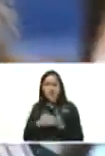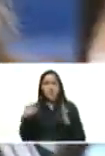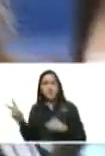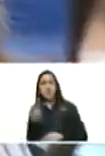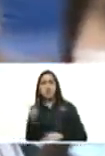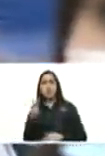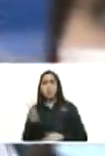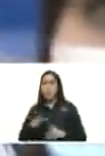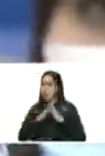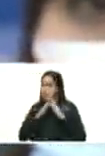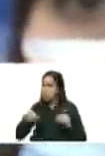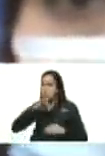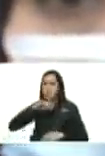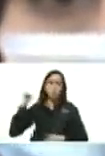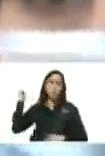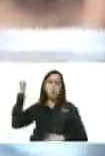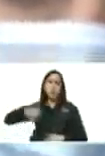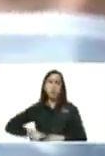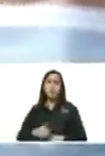en toda su historia